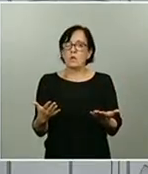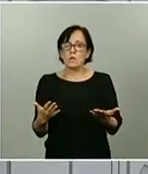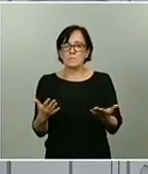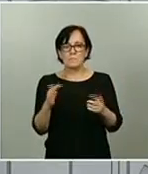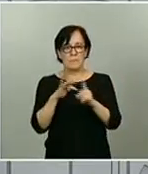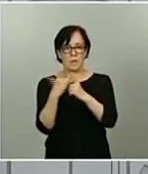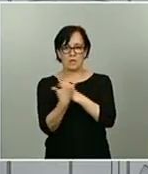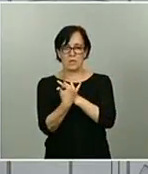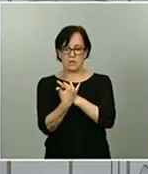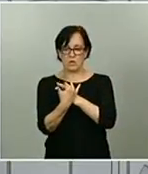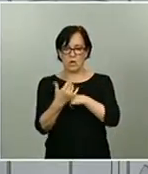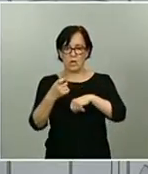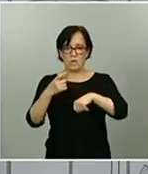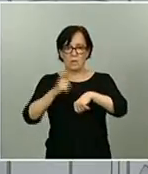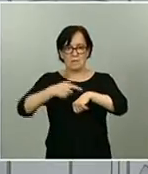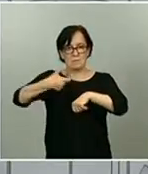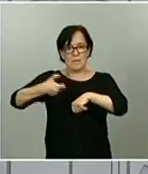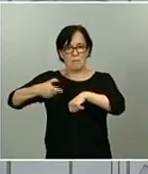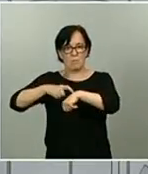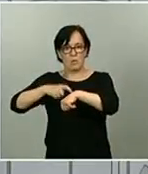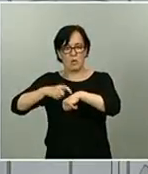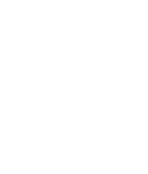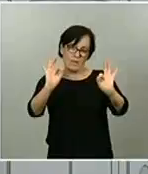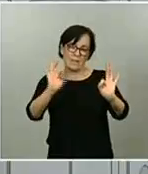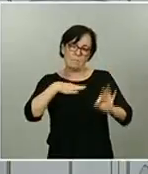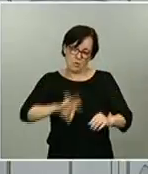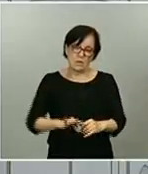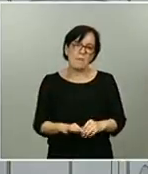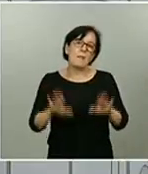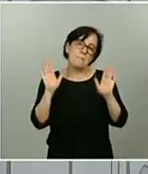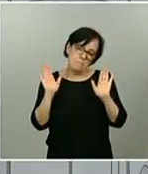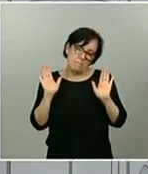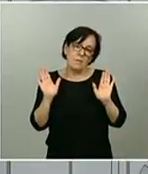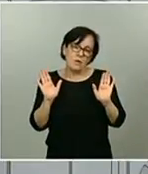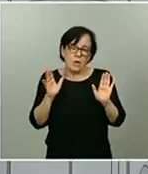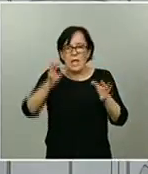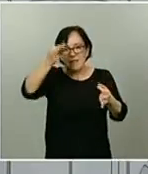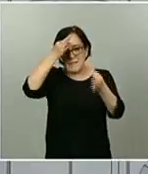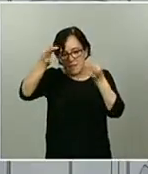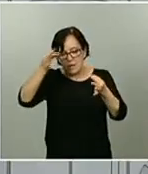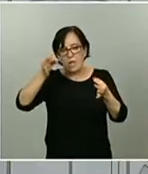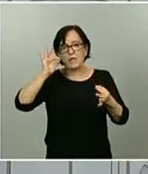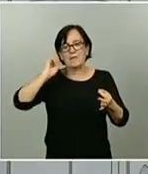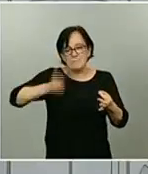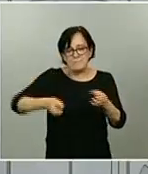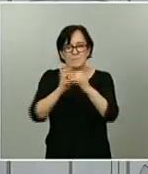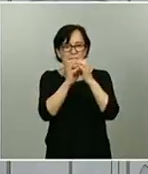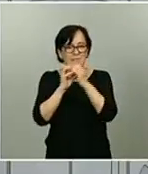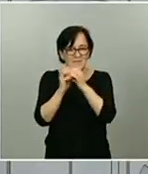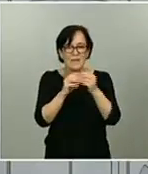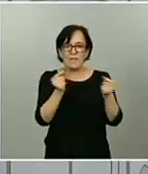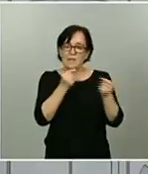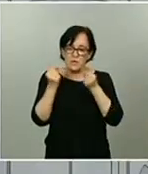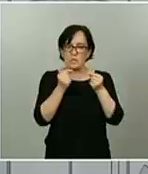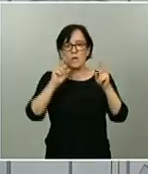en la que los tiempos son dos semanas en cada fase. El criterio y la decisión y la discusión sobre esta